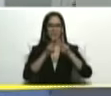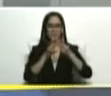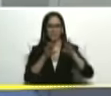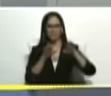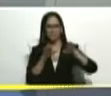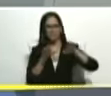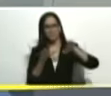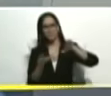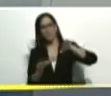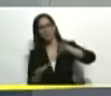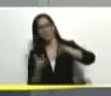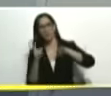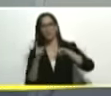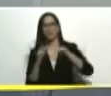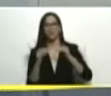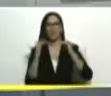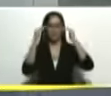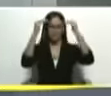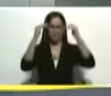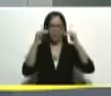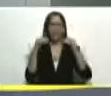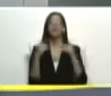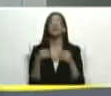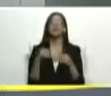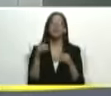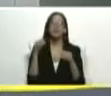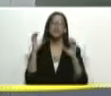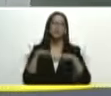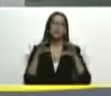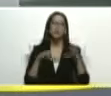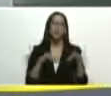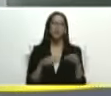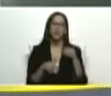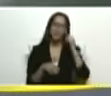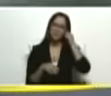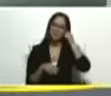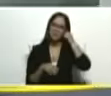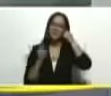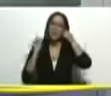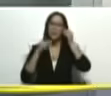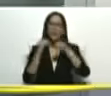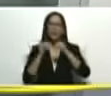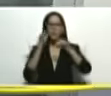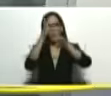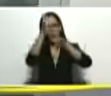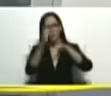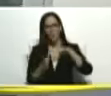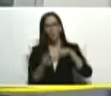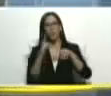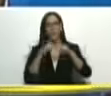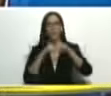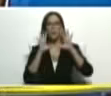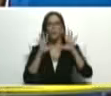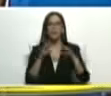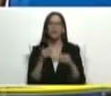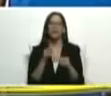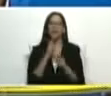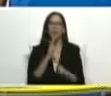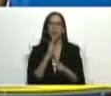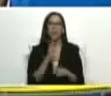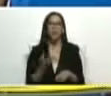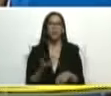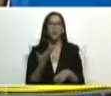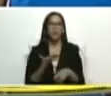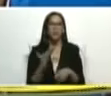un muro para sostenerlo por el tema de la lluvia también le hicimos el muro presidente entonces resulta que el 1x10 está dando respuesta importante